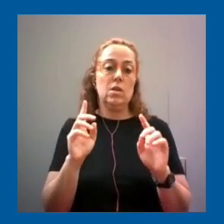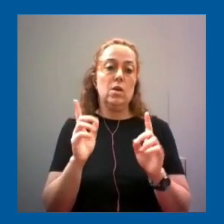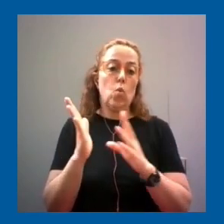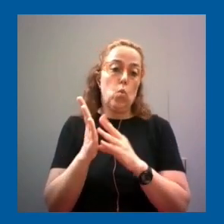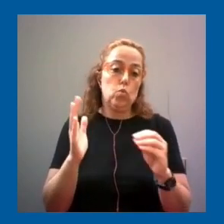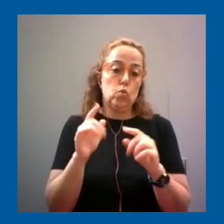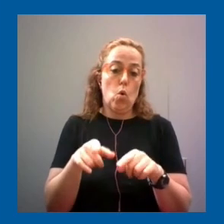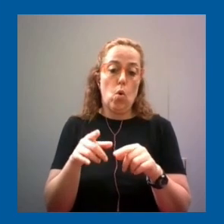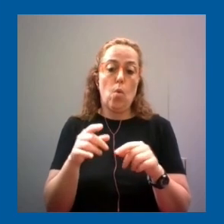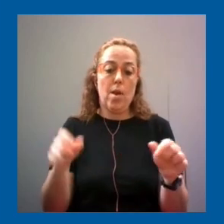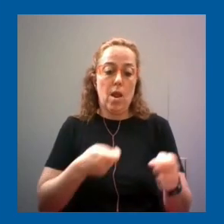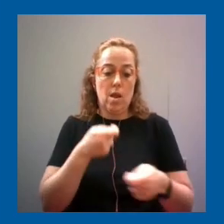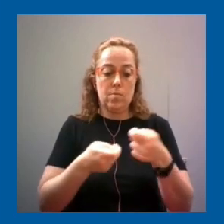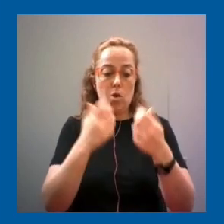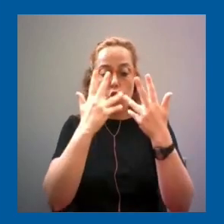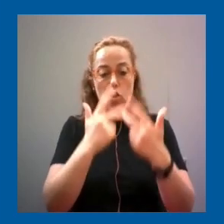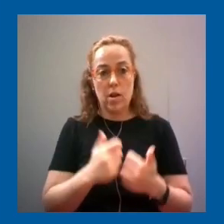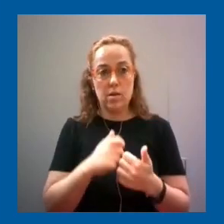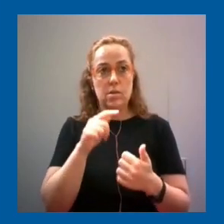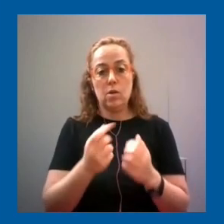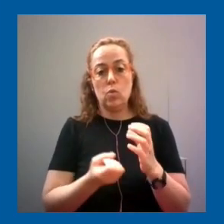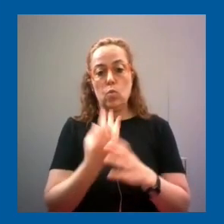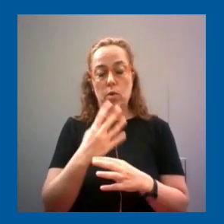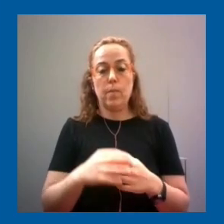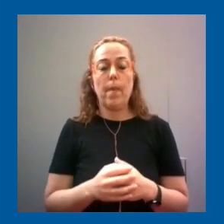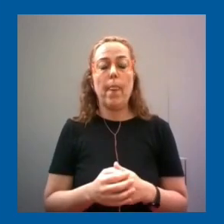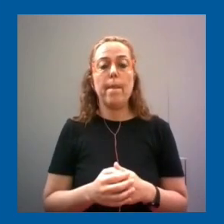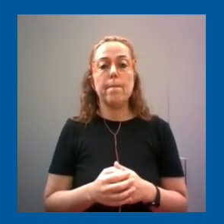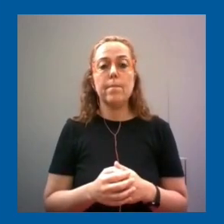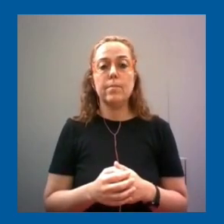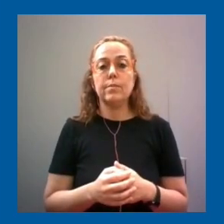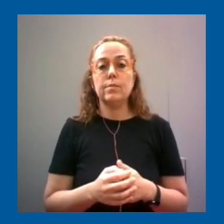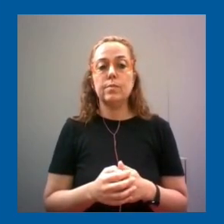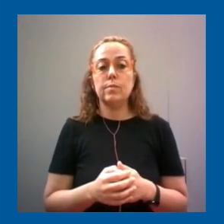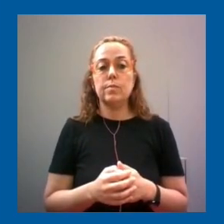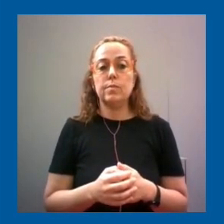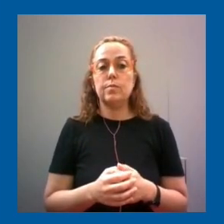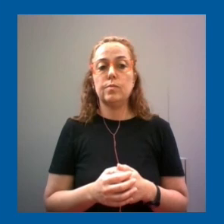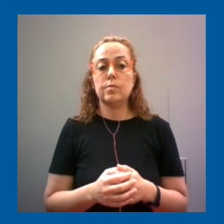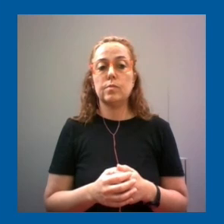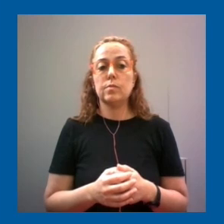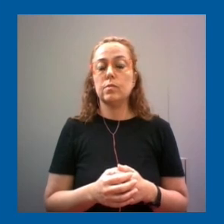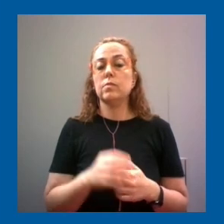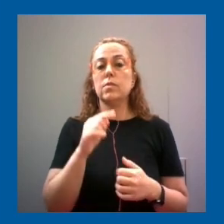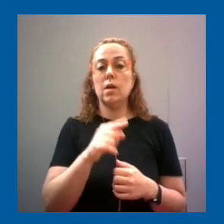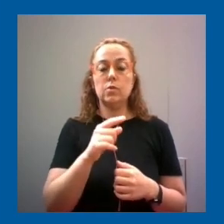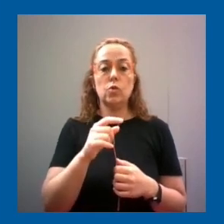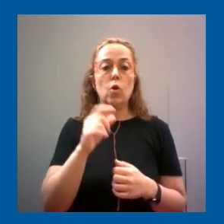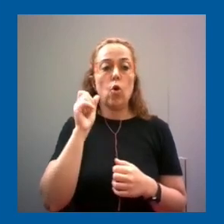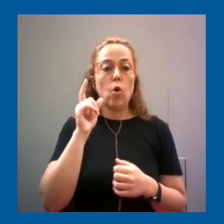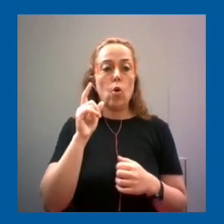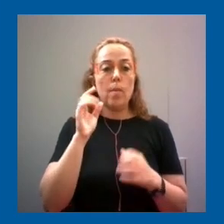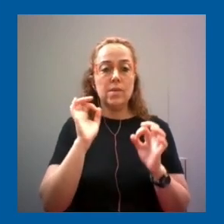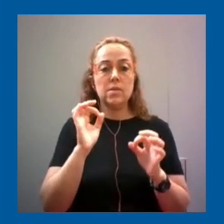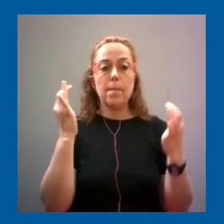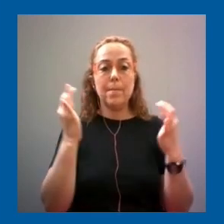armar para armar la unidad. Y acá vemos lo que son las competencias específicas de estos tramos